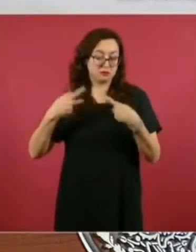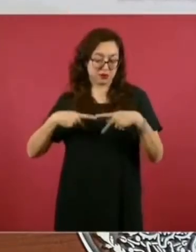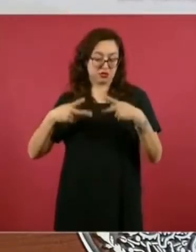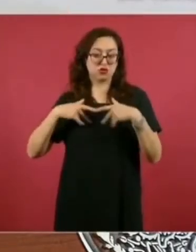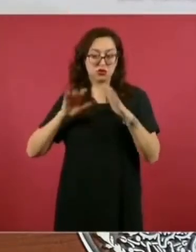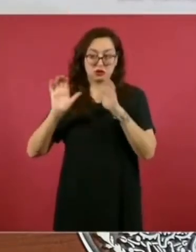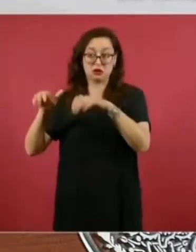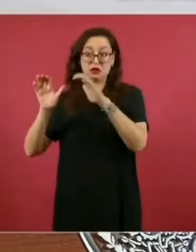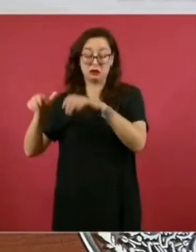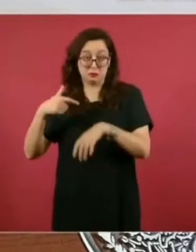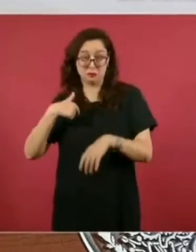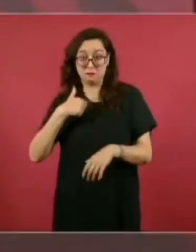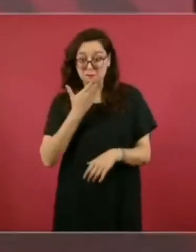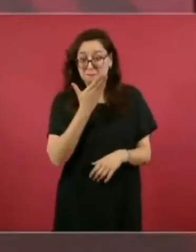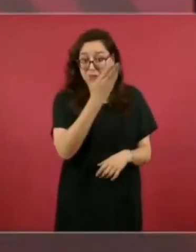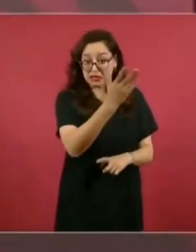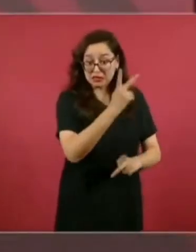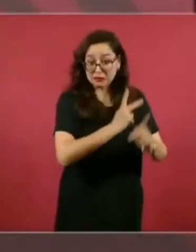presupuesto.